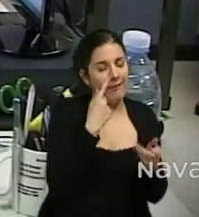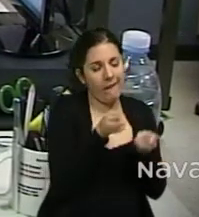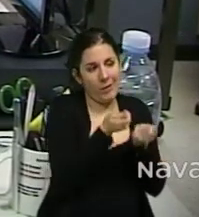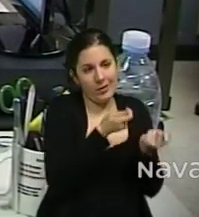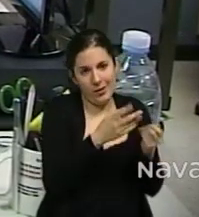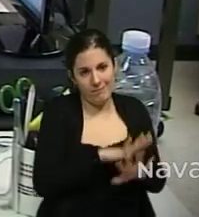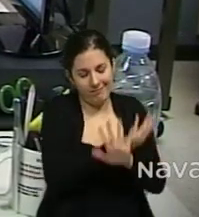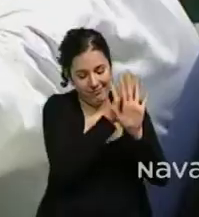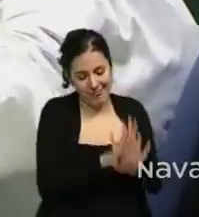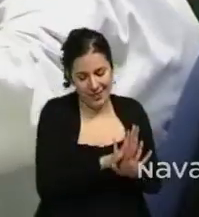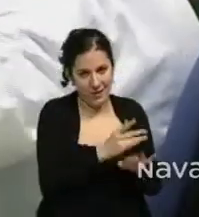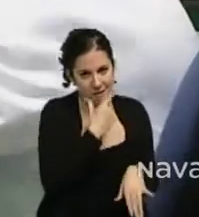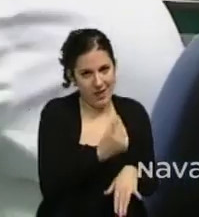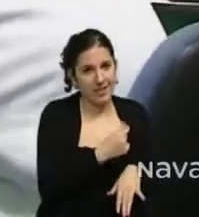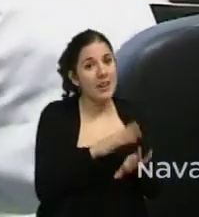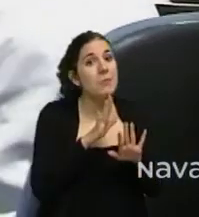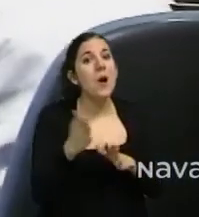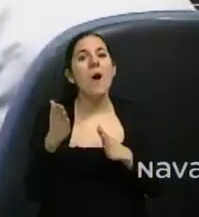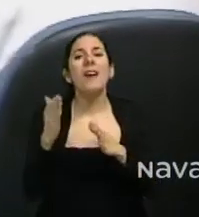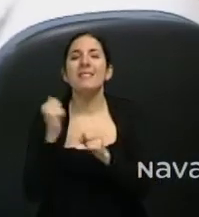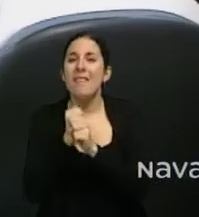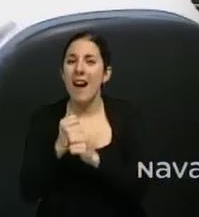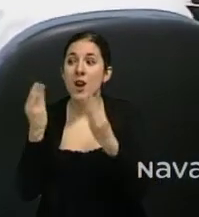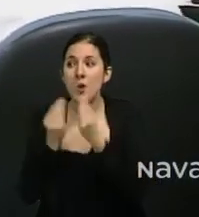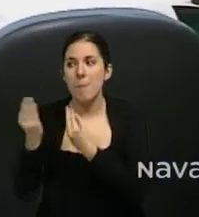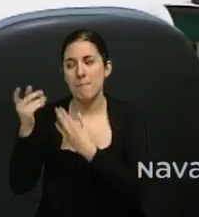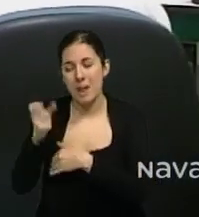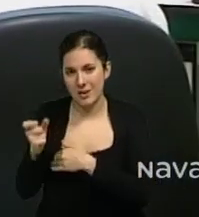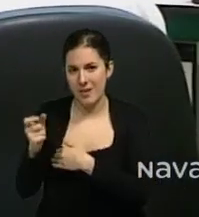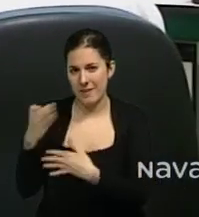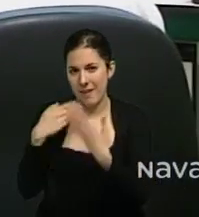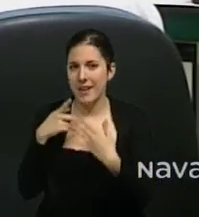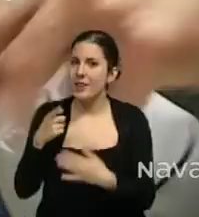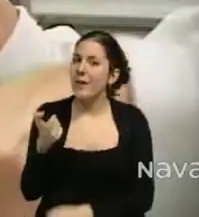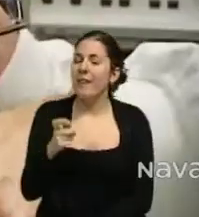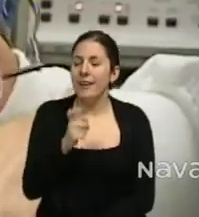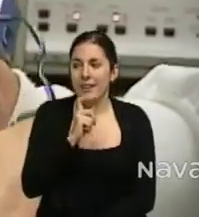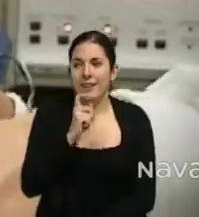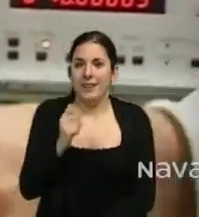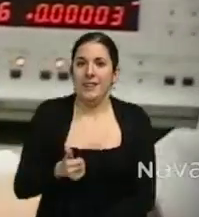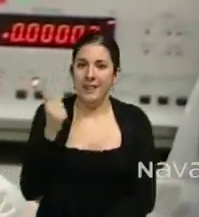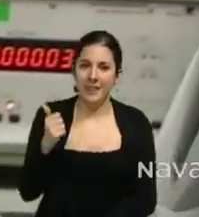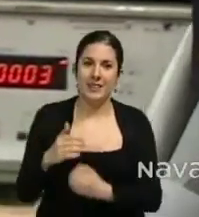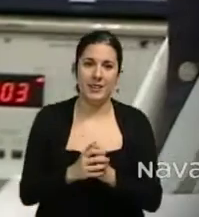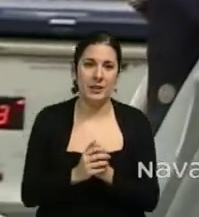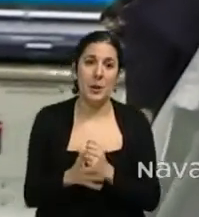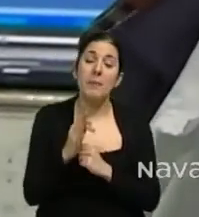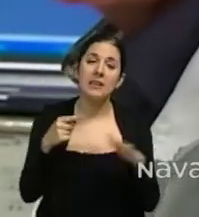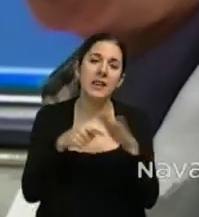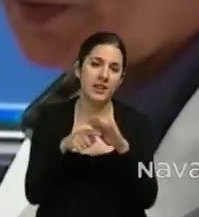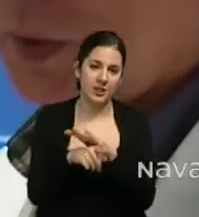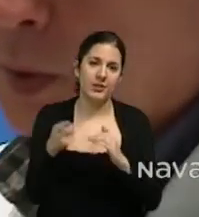pero trabajar con personas es, digamos, donde más problemas se encuentras y trabajar en gestión